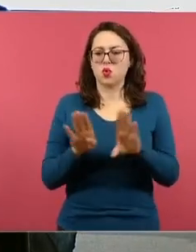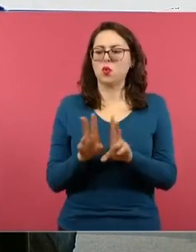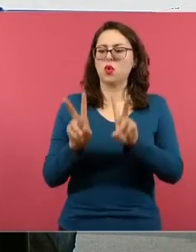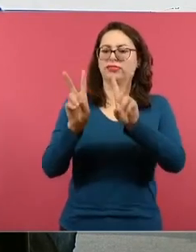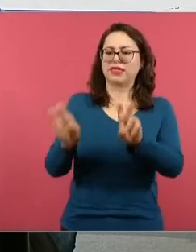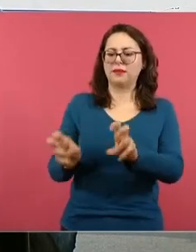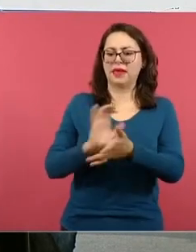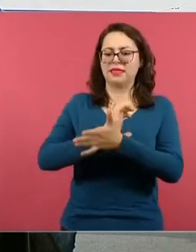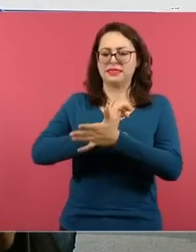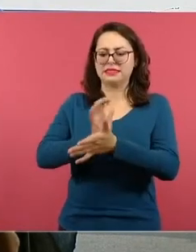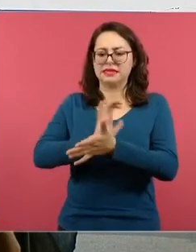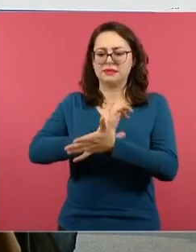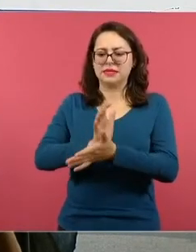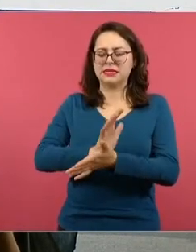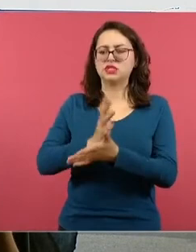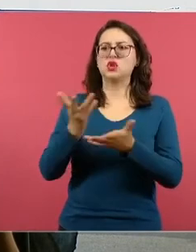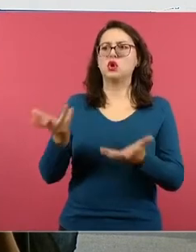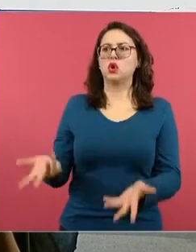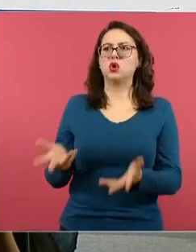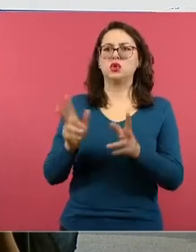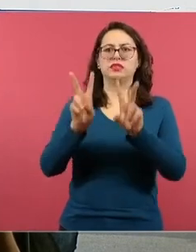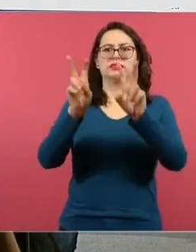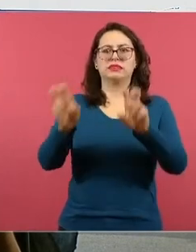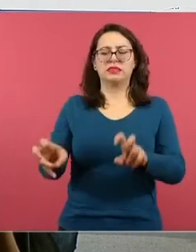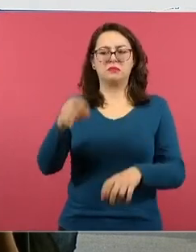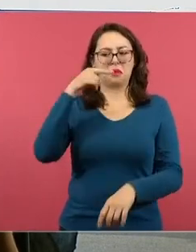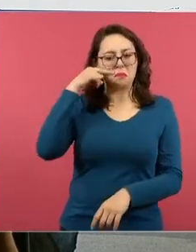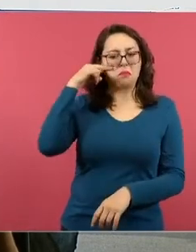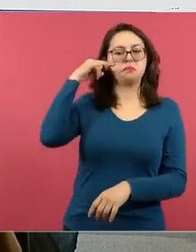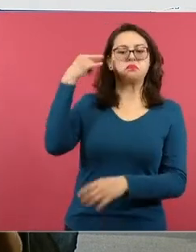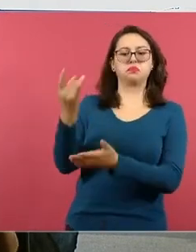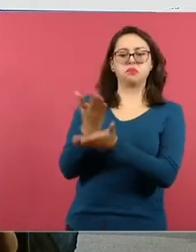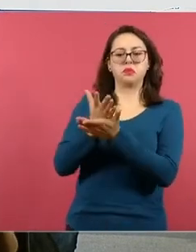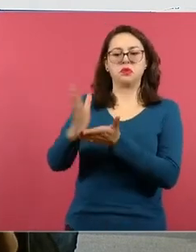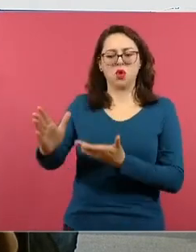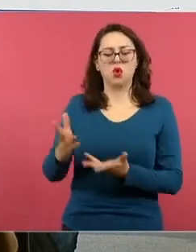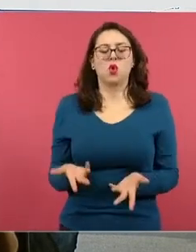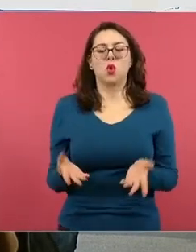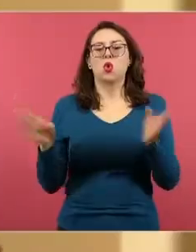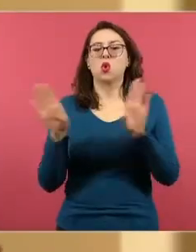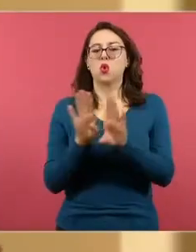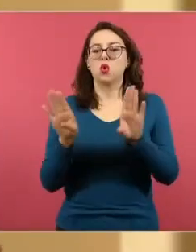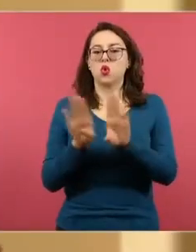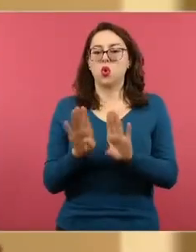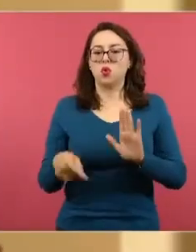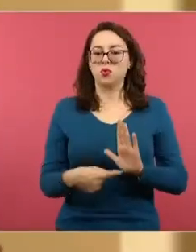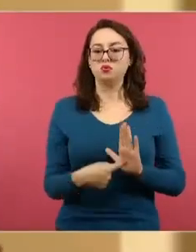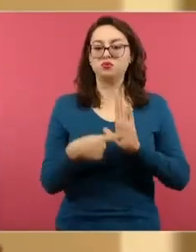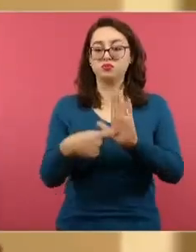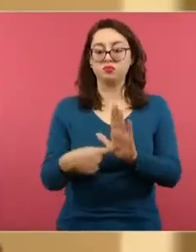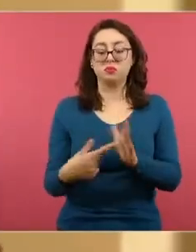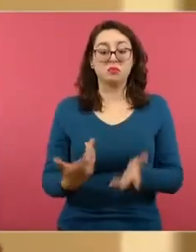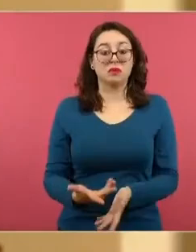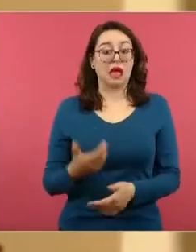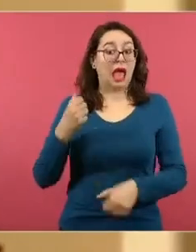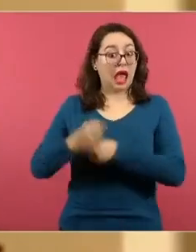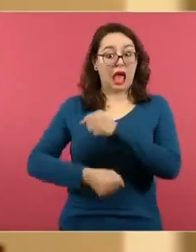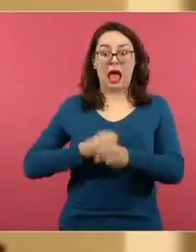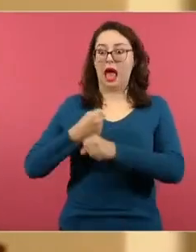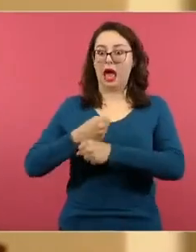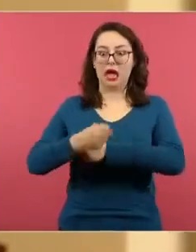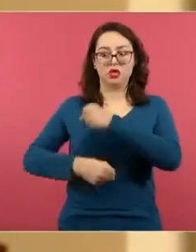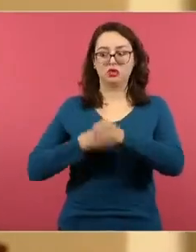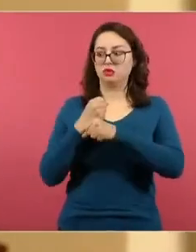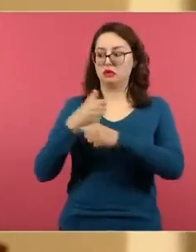invisibilización de los pueblos originarios en un contexto que ha sido muy renuente a darle el